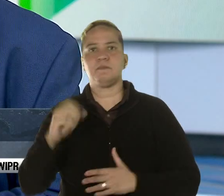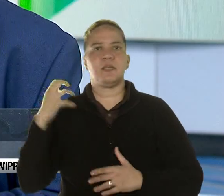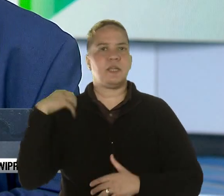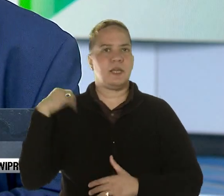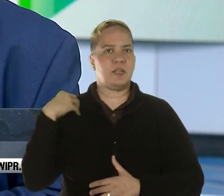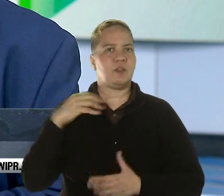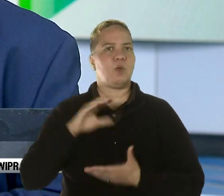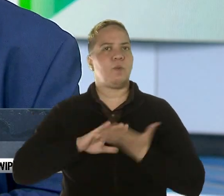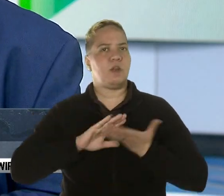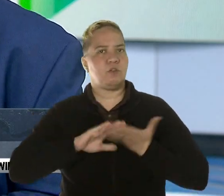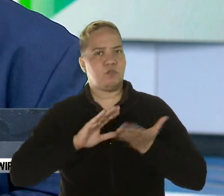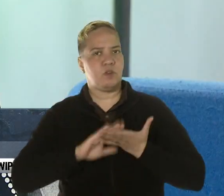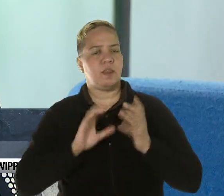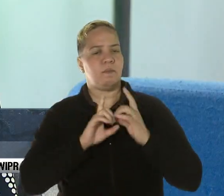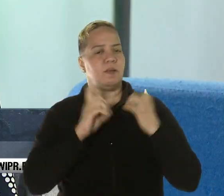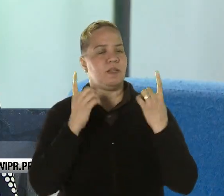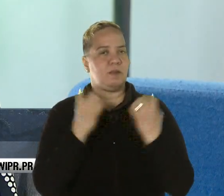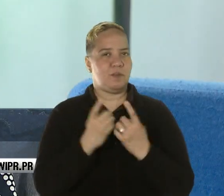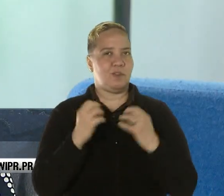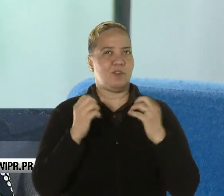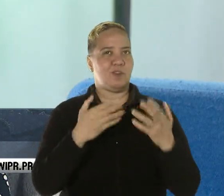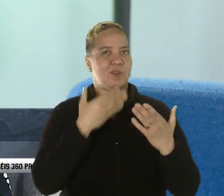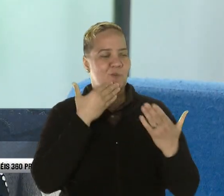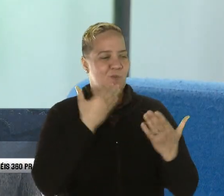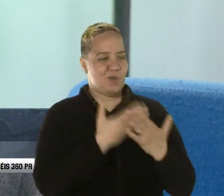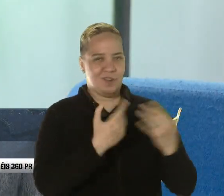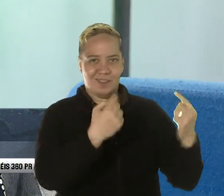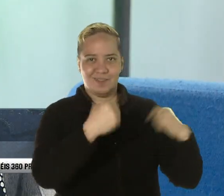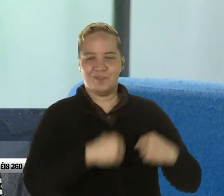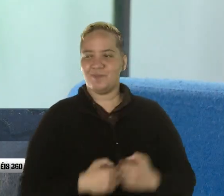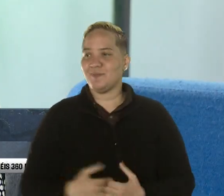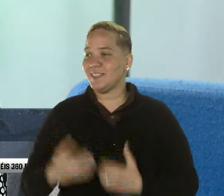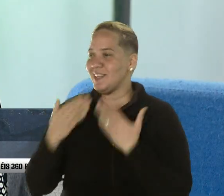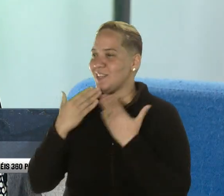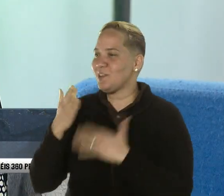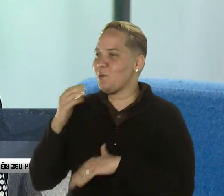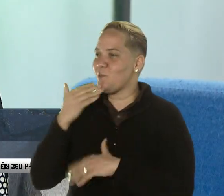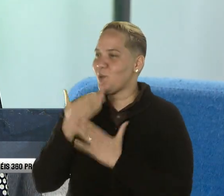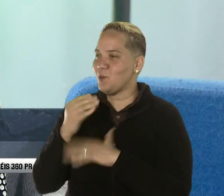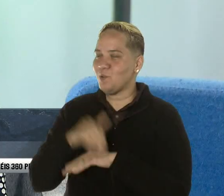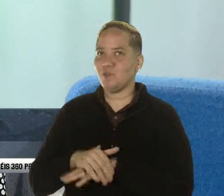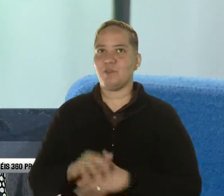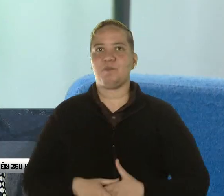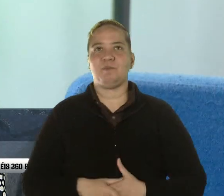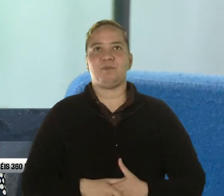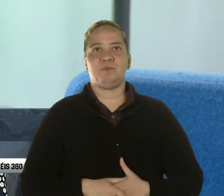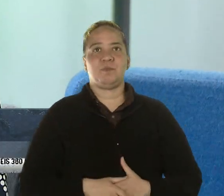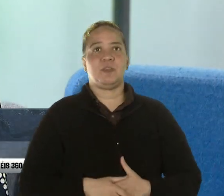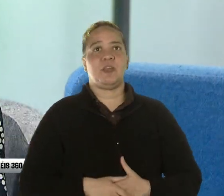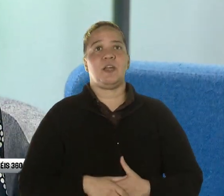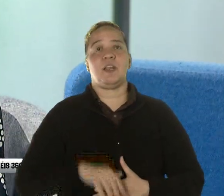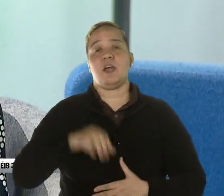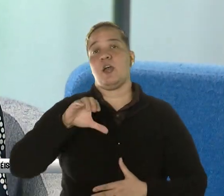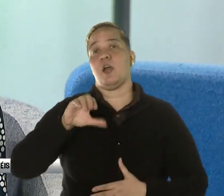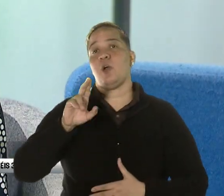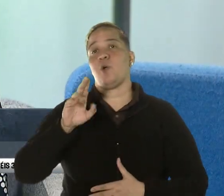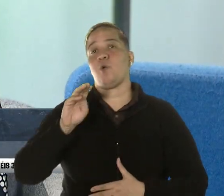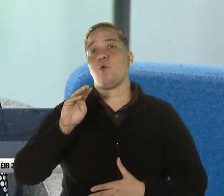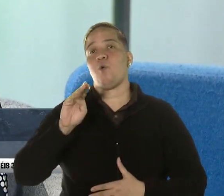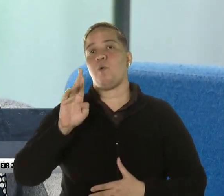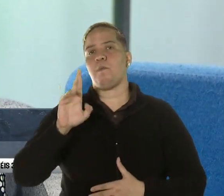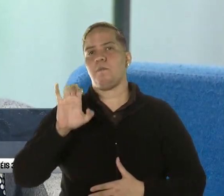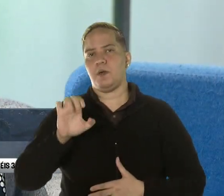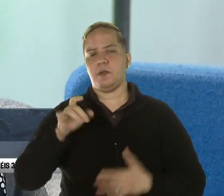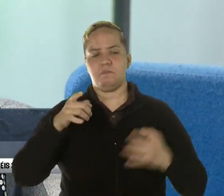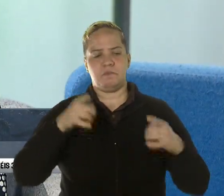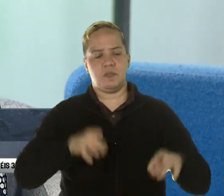del Departamento de Educación. Qué bueno que nos acompañe. Gracias, buenas noches. ¿Cuándo es la cumbre? La primera cumbre se llevó a